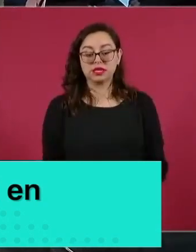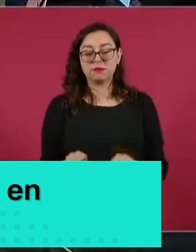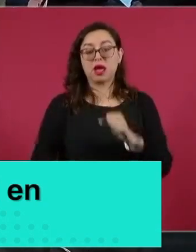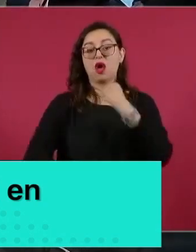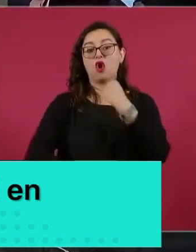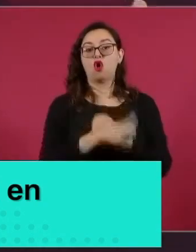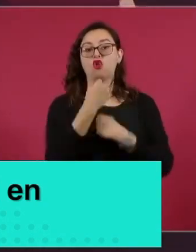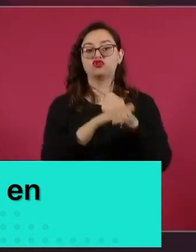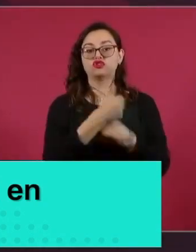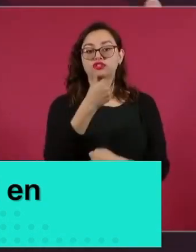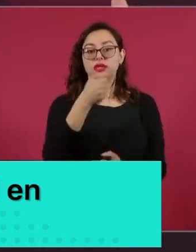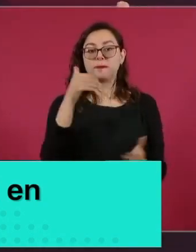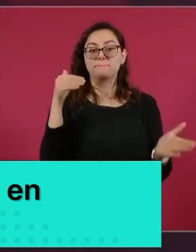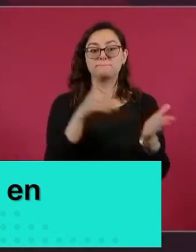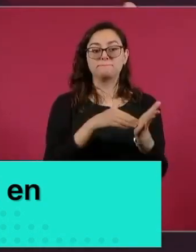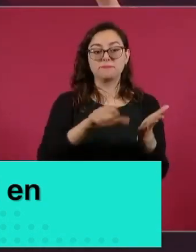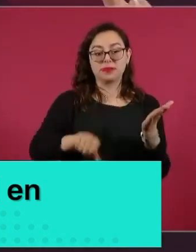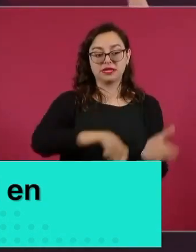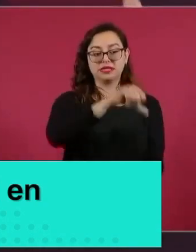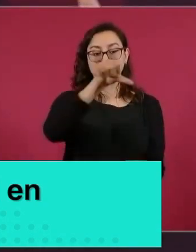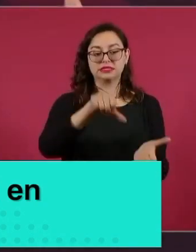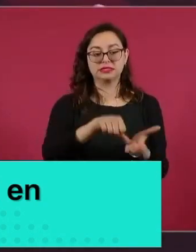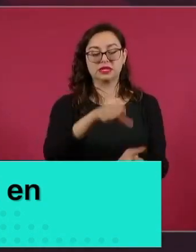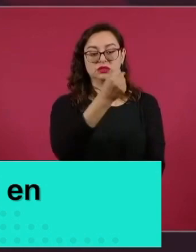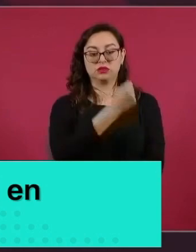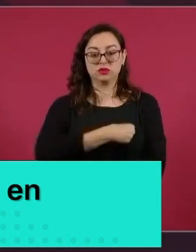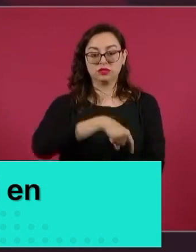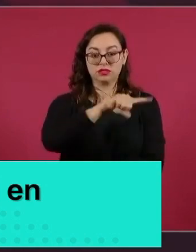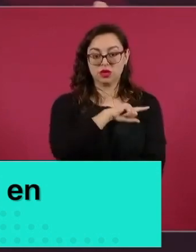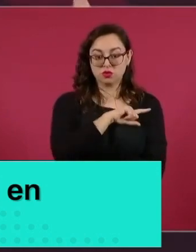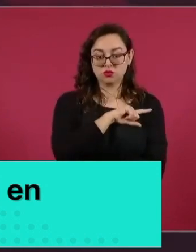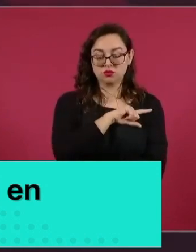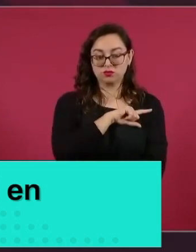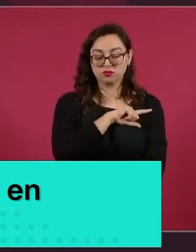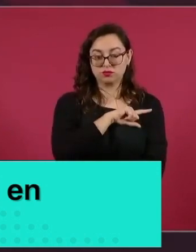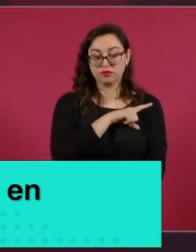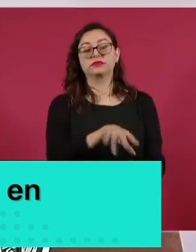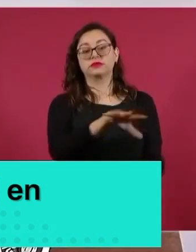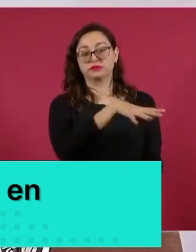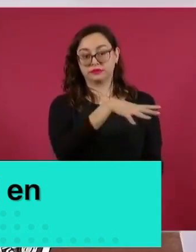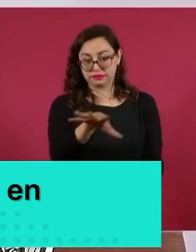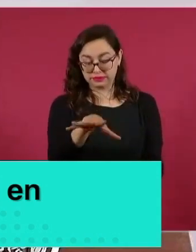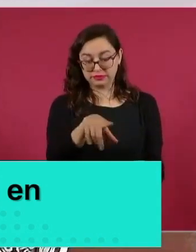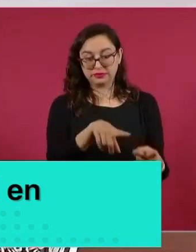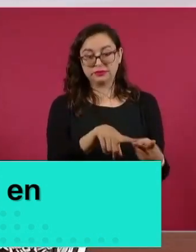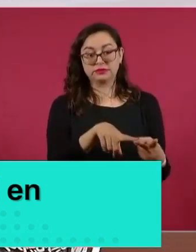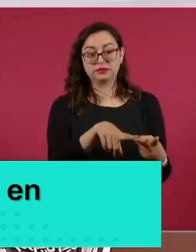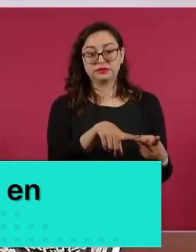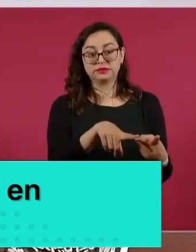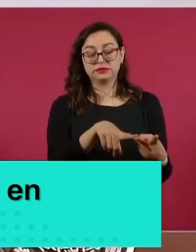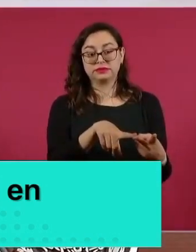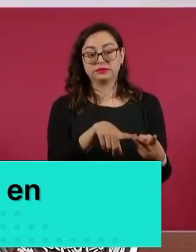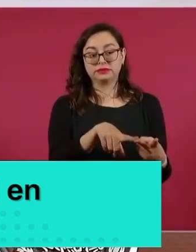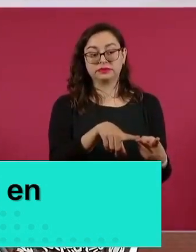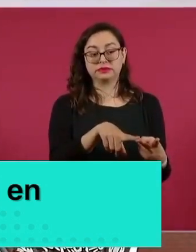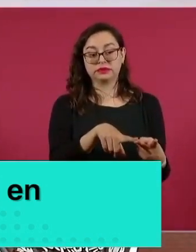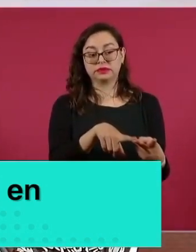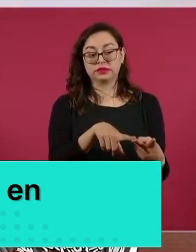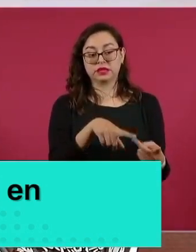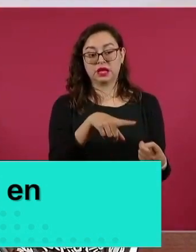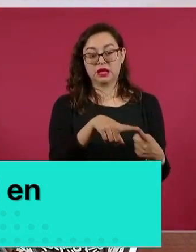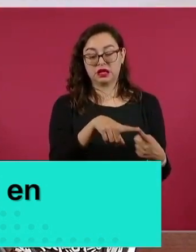que se crearon 11 mil comités de salud, los cuales reciben recursos sin intermediarios para equipar y